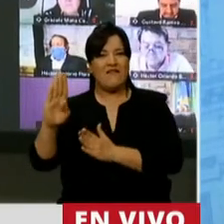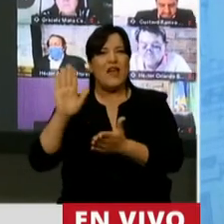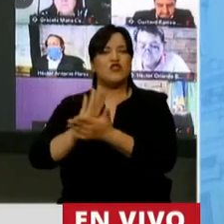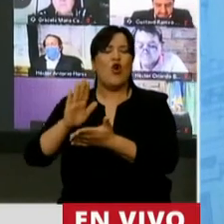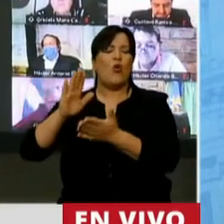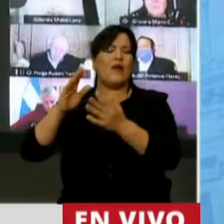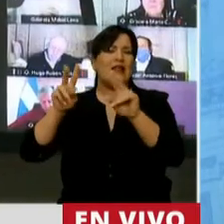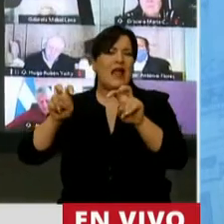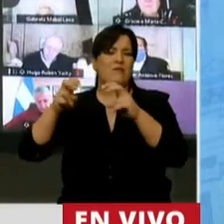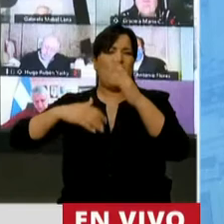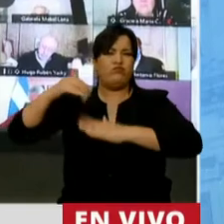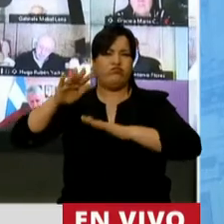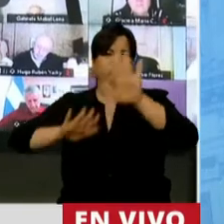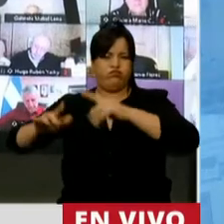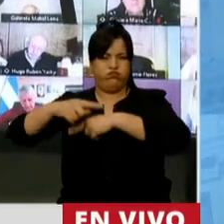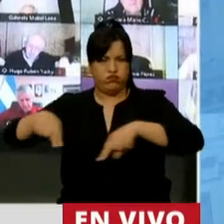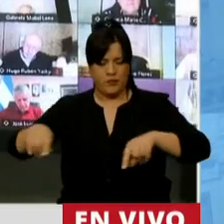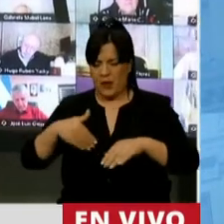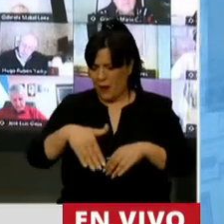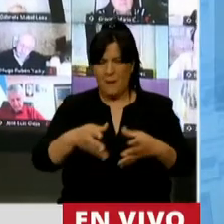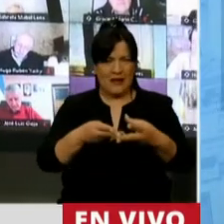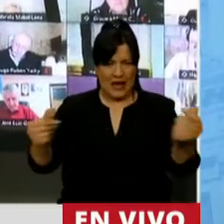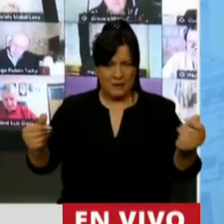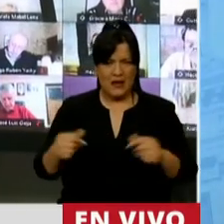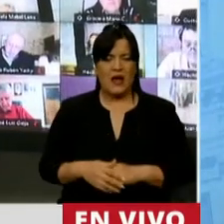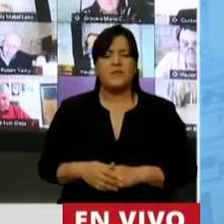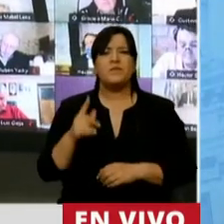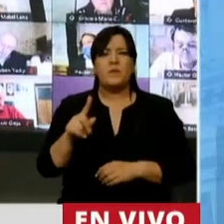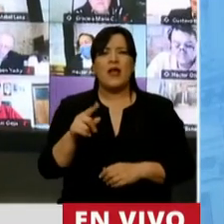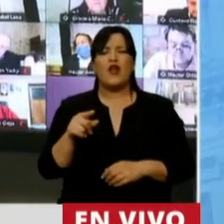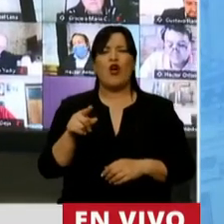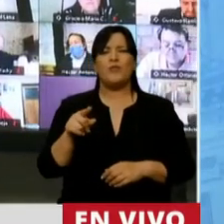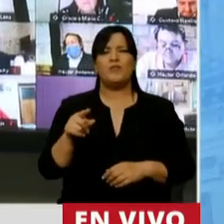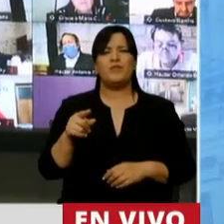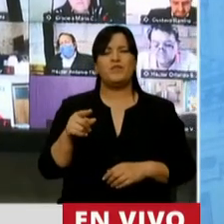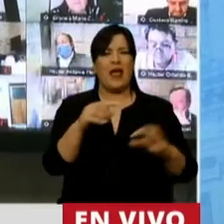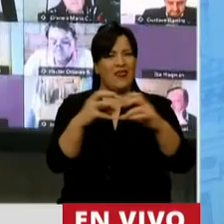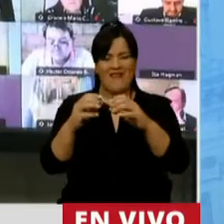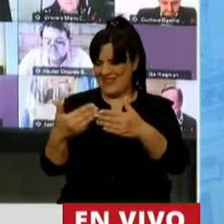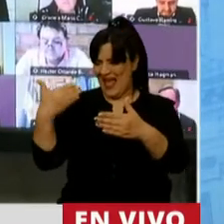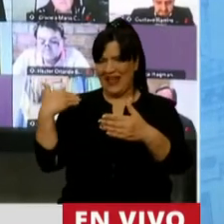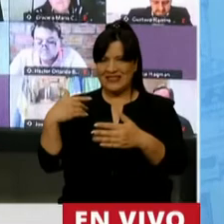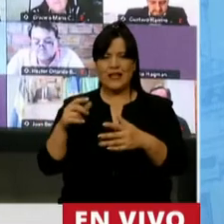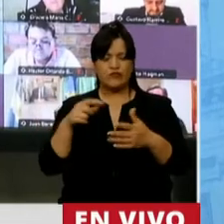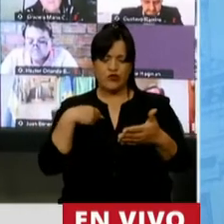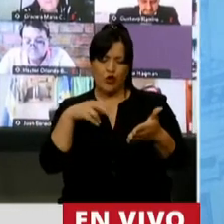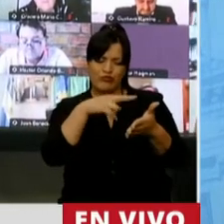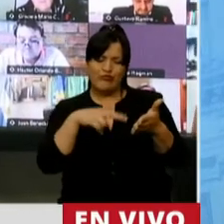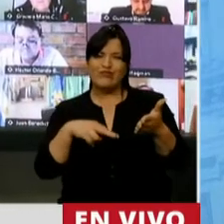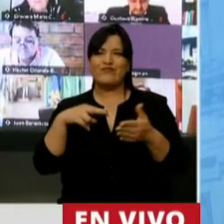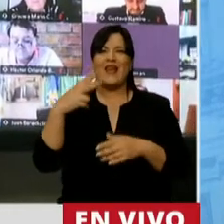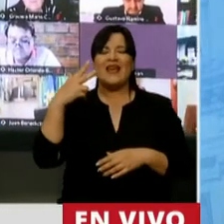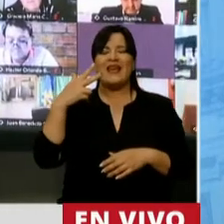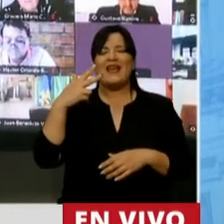infraestructura. Yo, para ir cerrando, señor Presidente, en la previa al debate leía al diputado Carlos